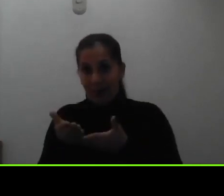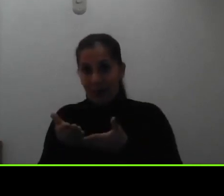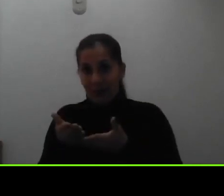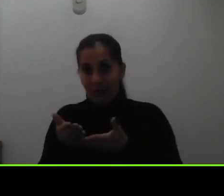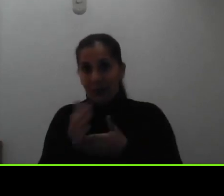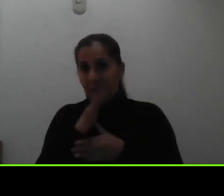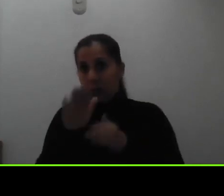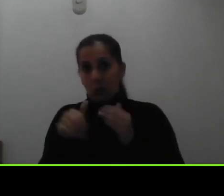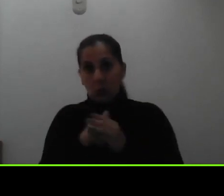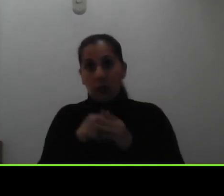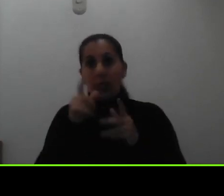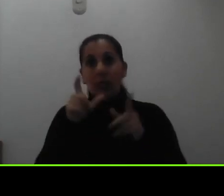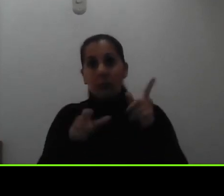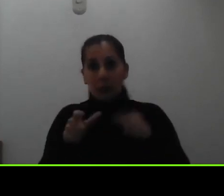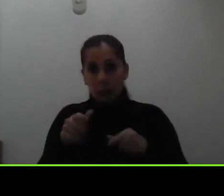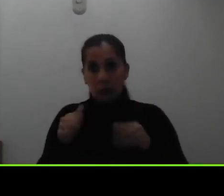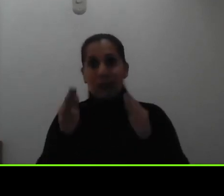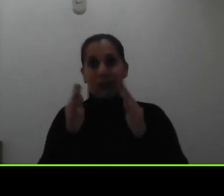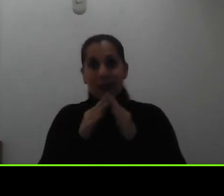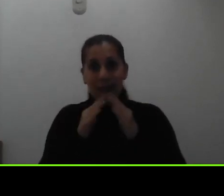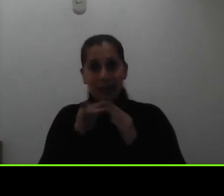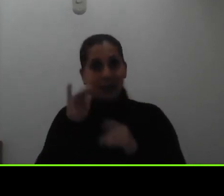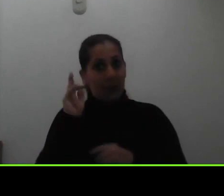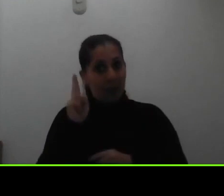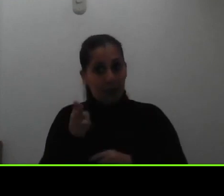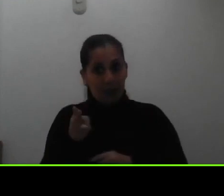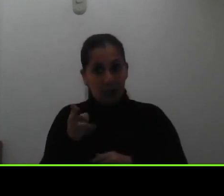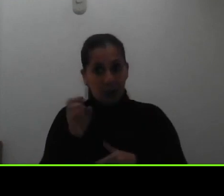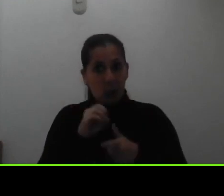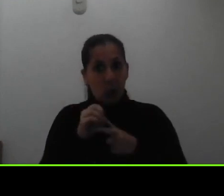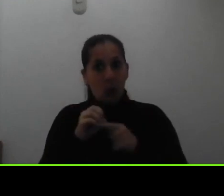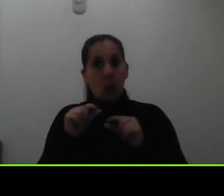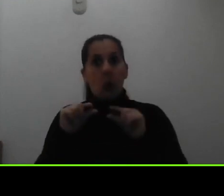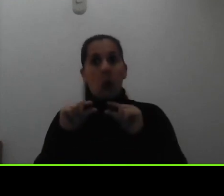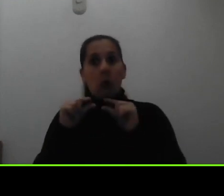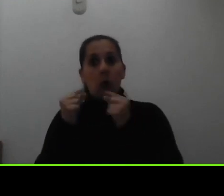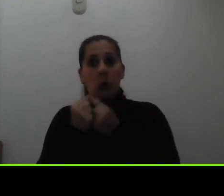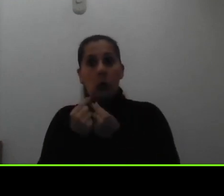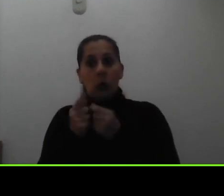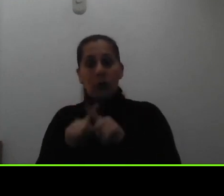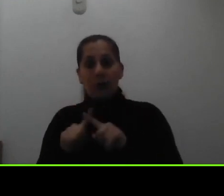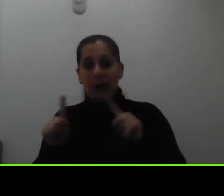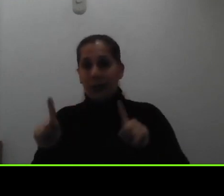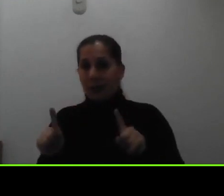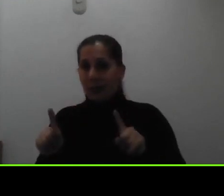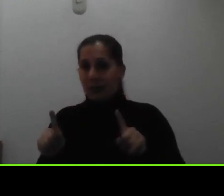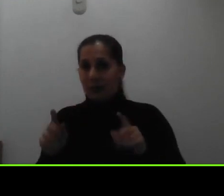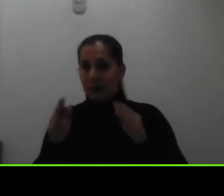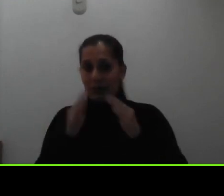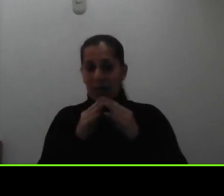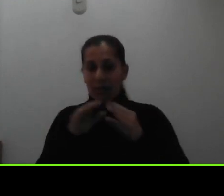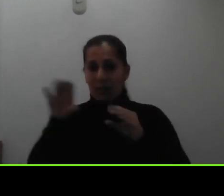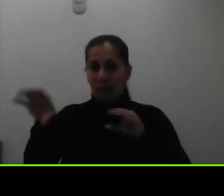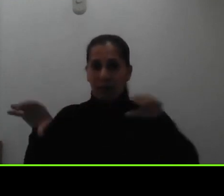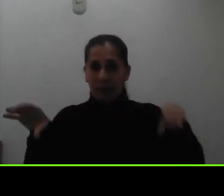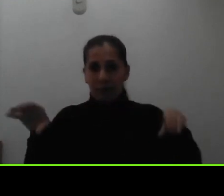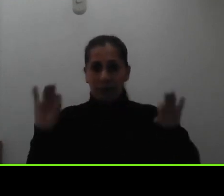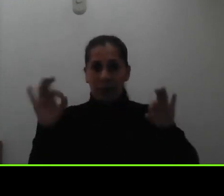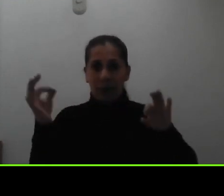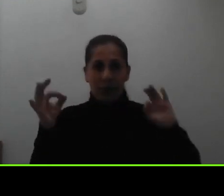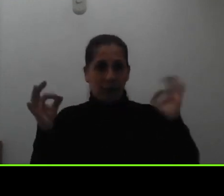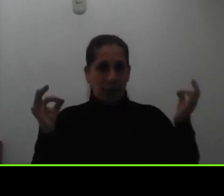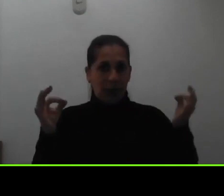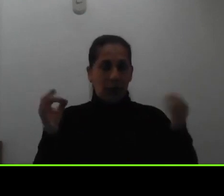todas las personas que vivan bajo el mismo techo aunque sean núcleos diferentes entonces hay varias preguntas al